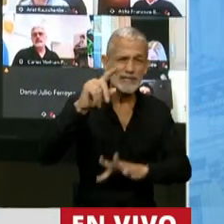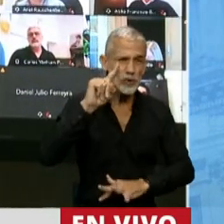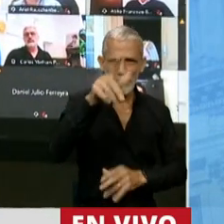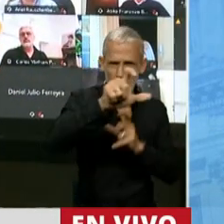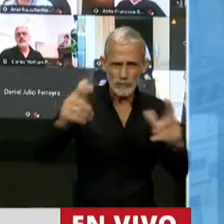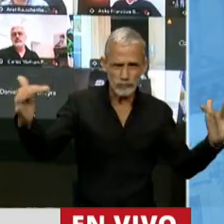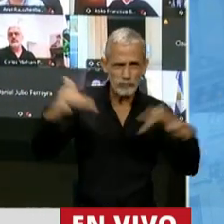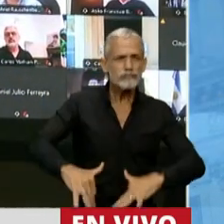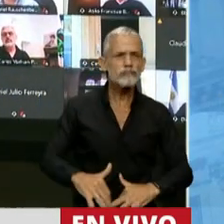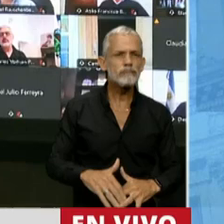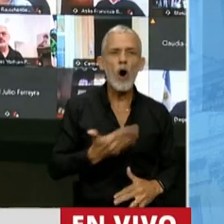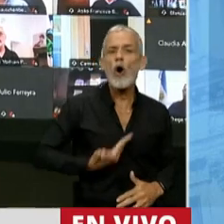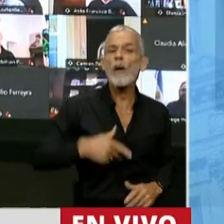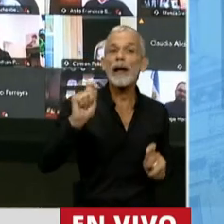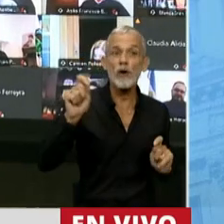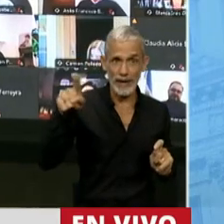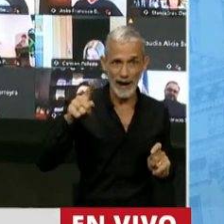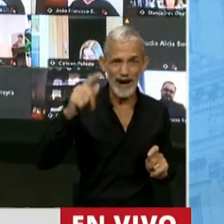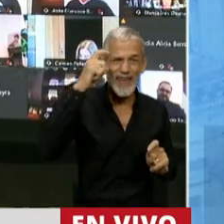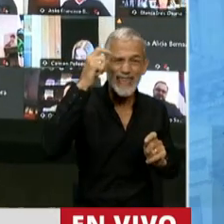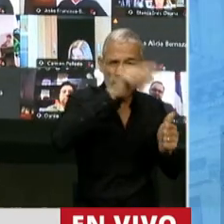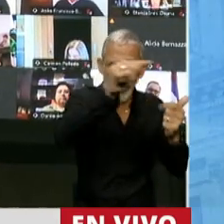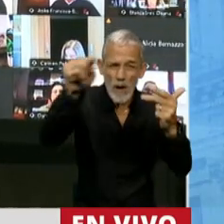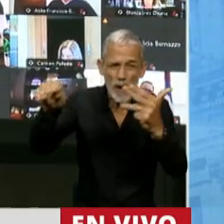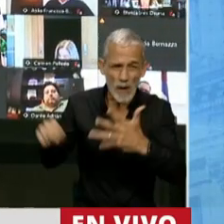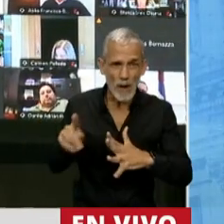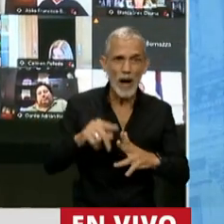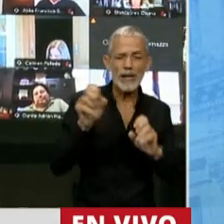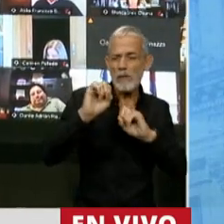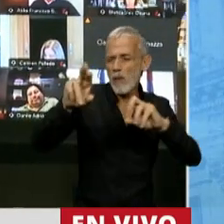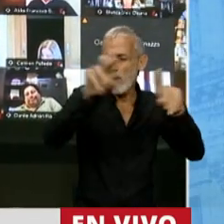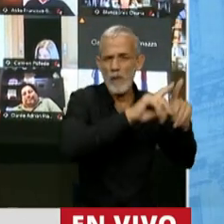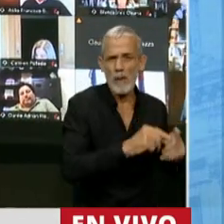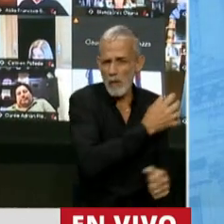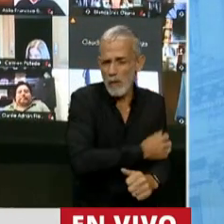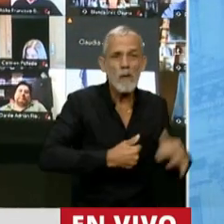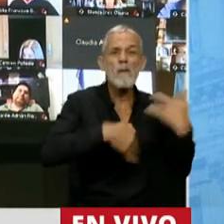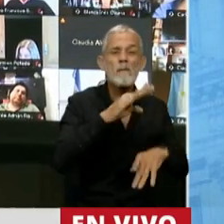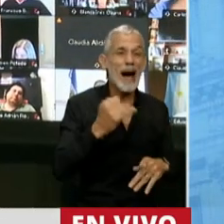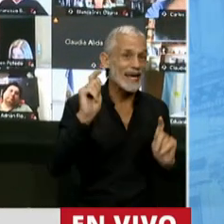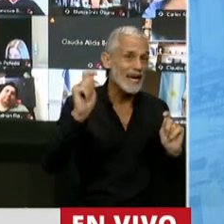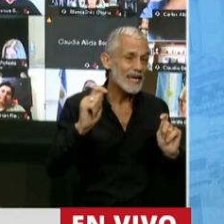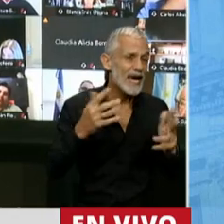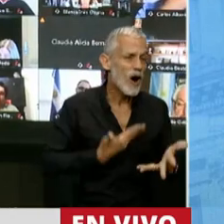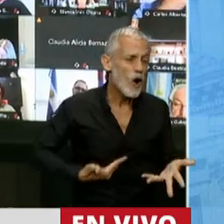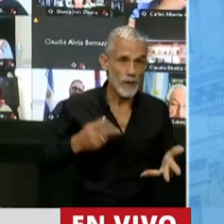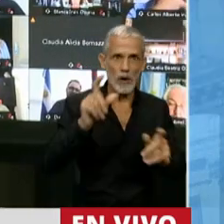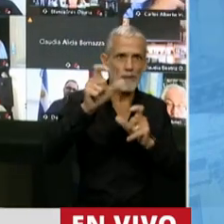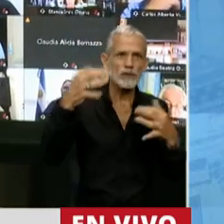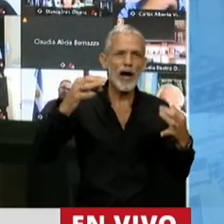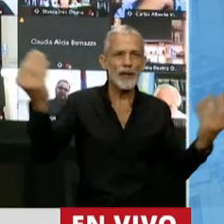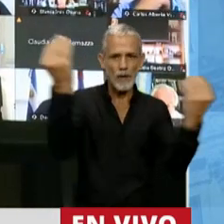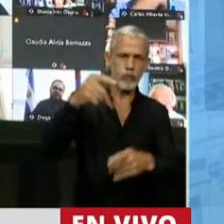¿Saben quién gobernó todos esos 10 distritos donde están los peores bolsones de pobreza del país y gente que tiene que venir a